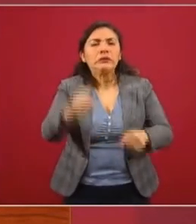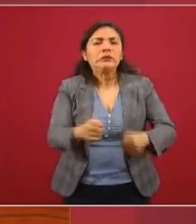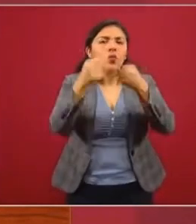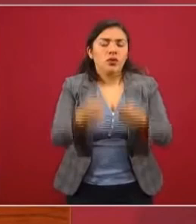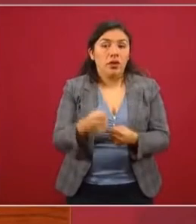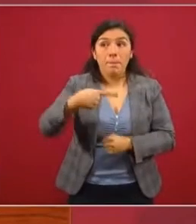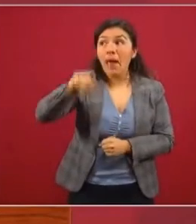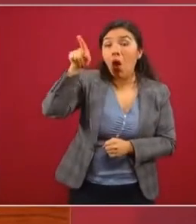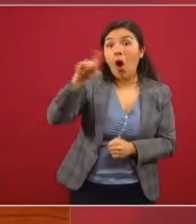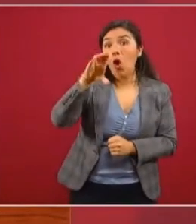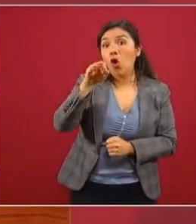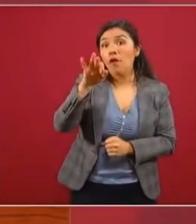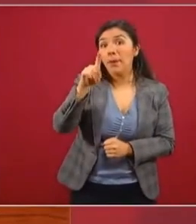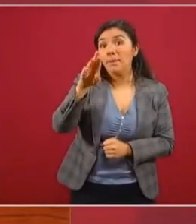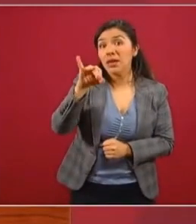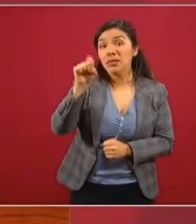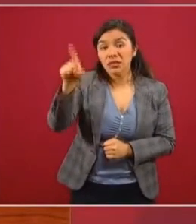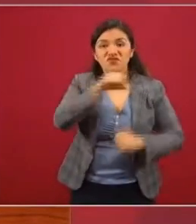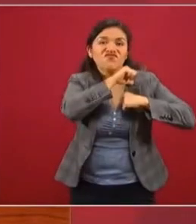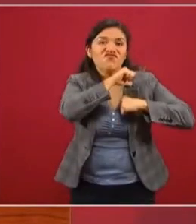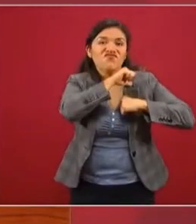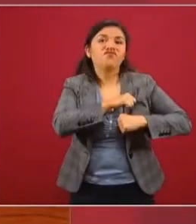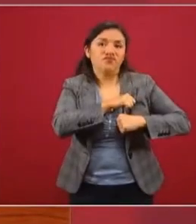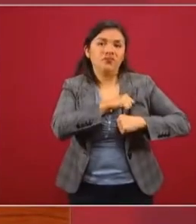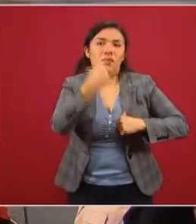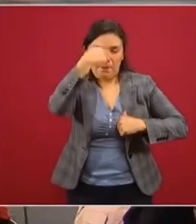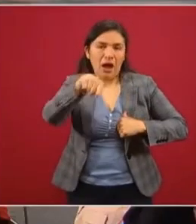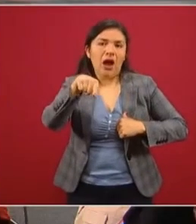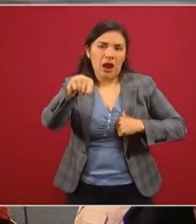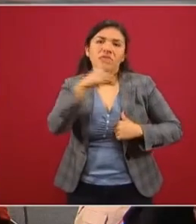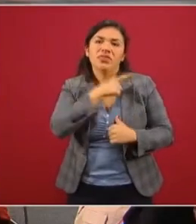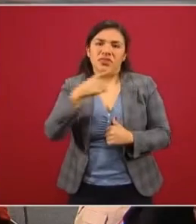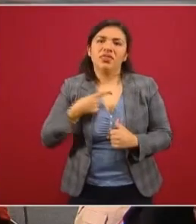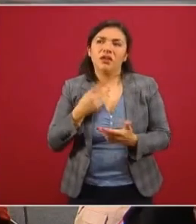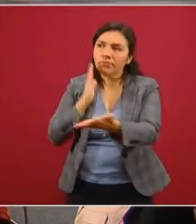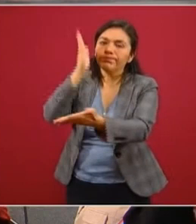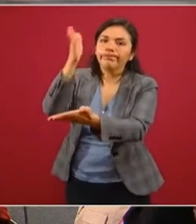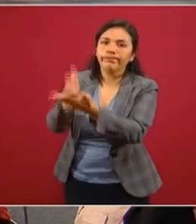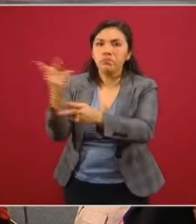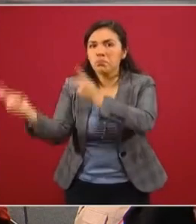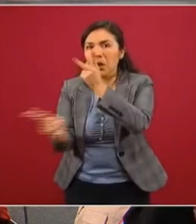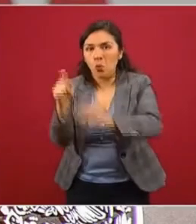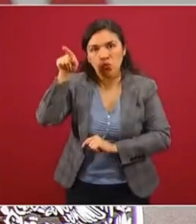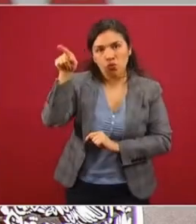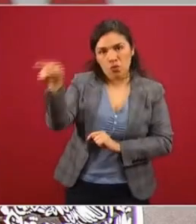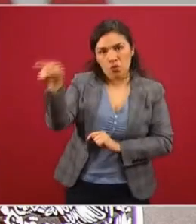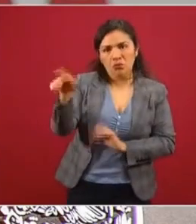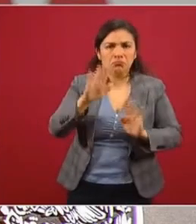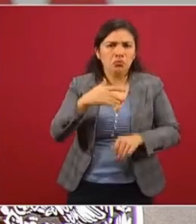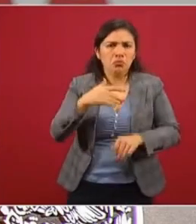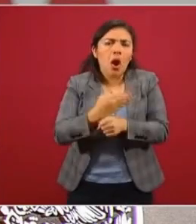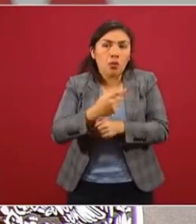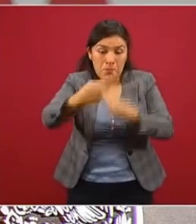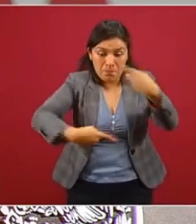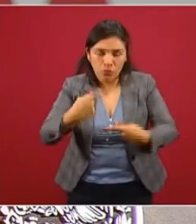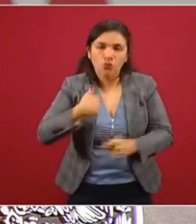Pero es COFEPRIS la instancia pertinente a la cual tienen que acudir. Y bueno, yo quiero aprovechar